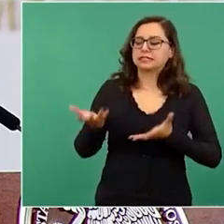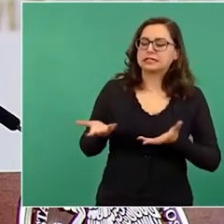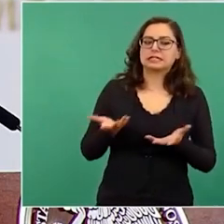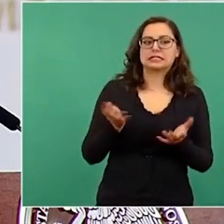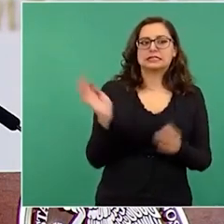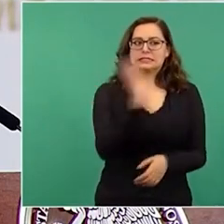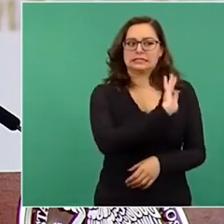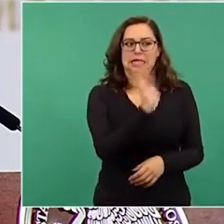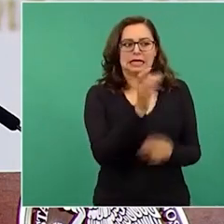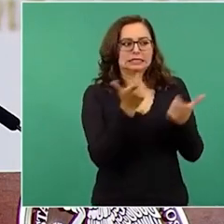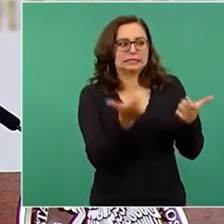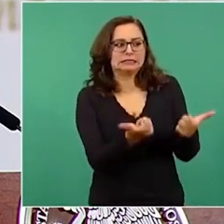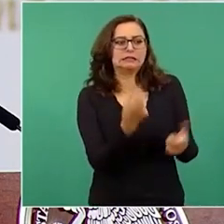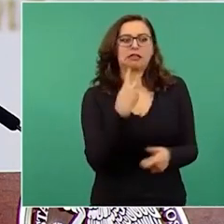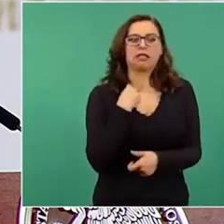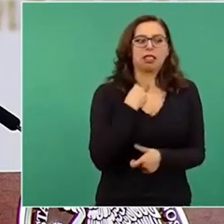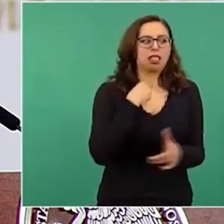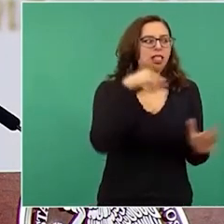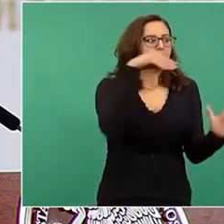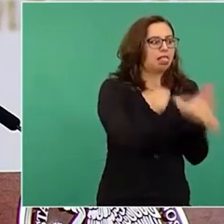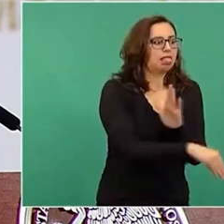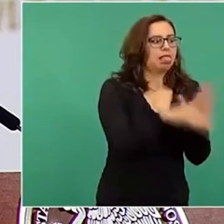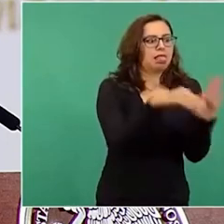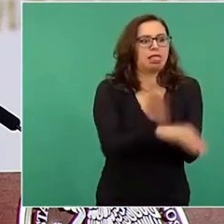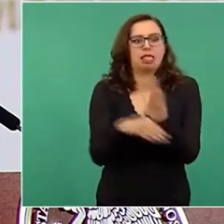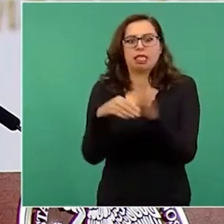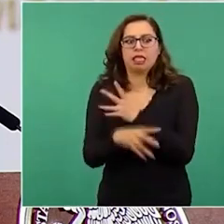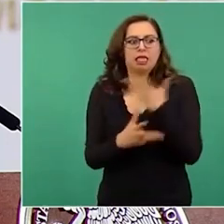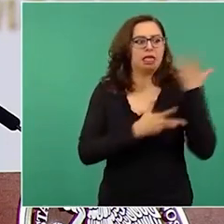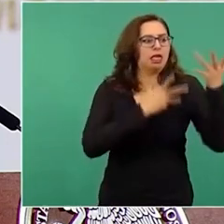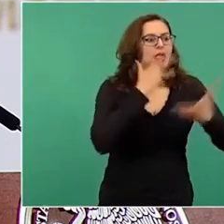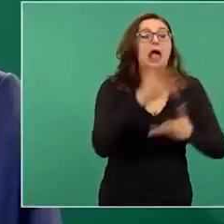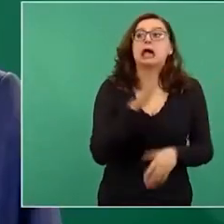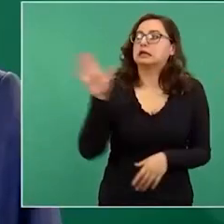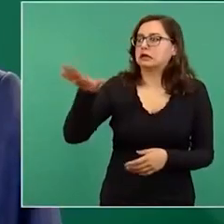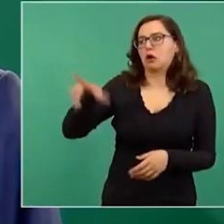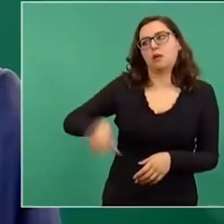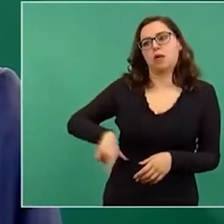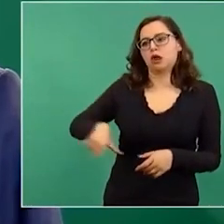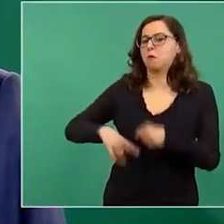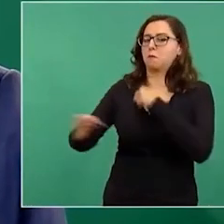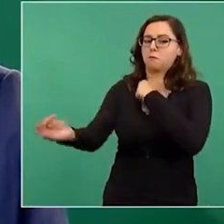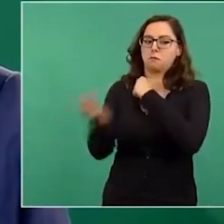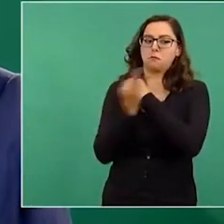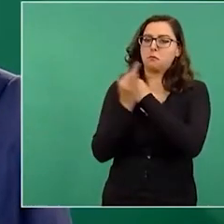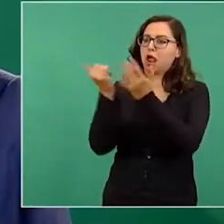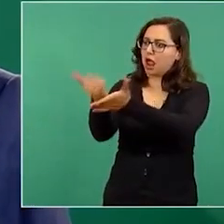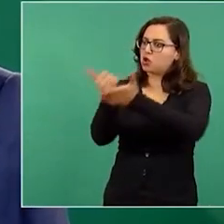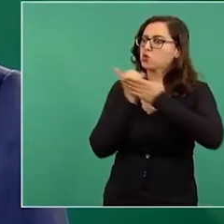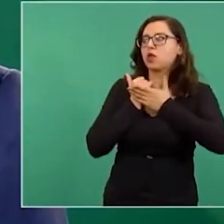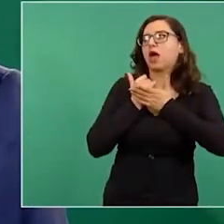en quiebra, pasarle la cuenta a los